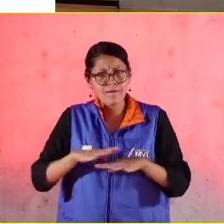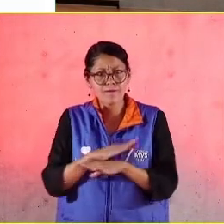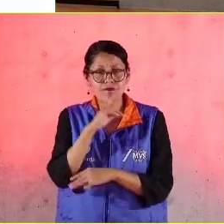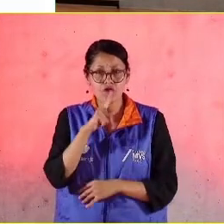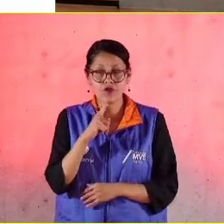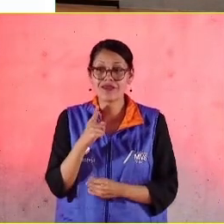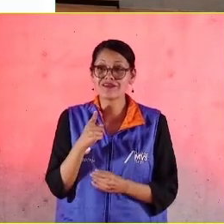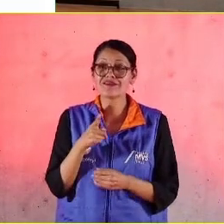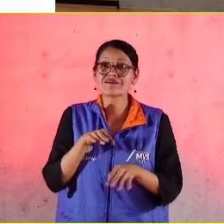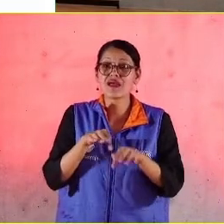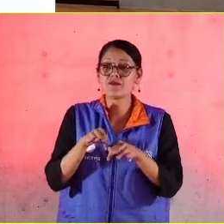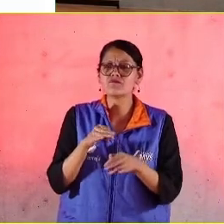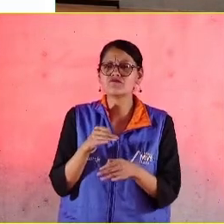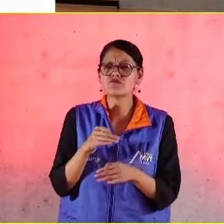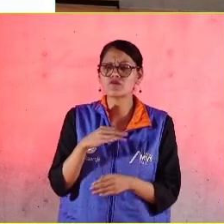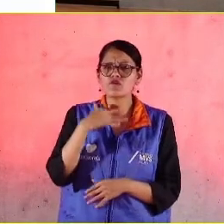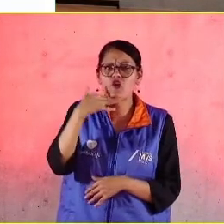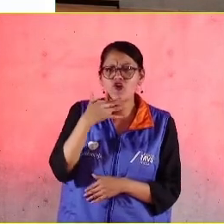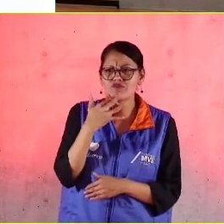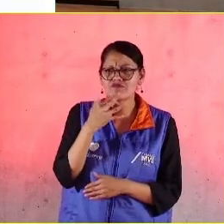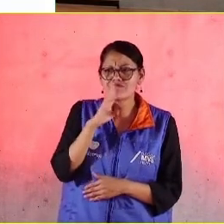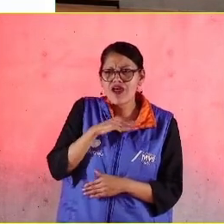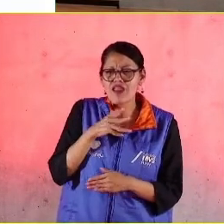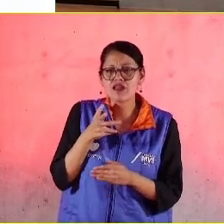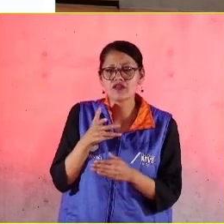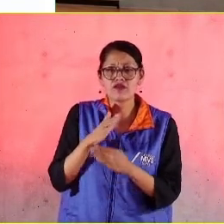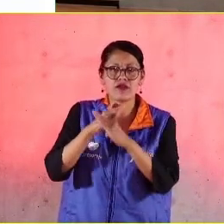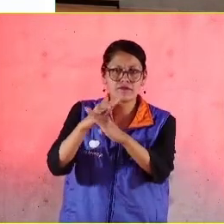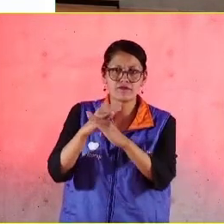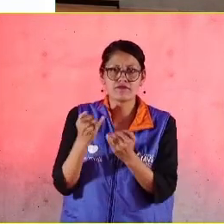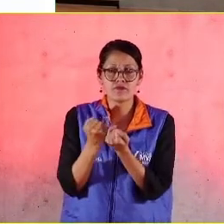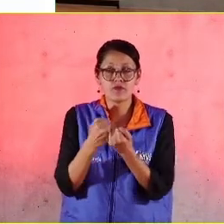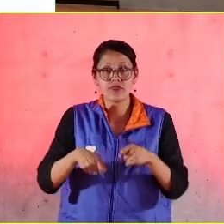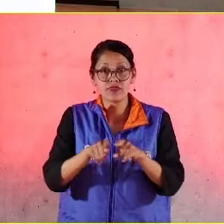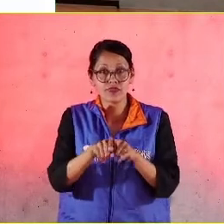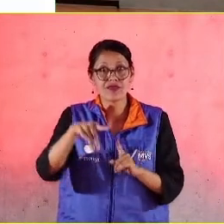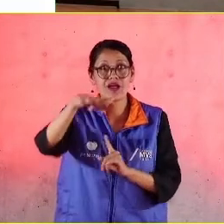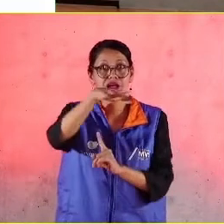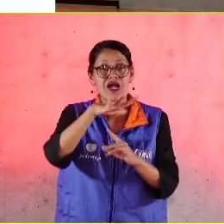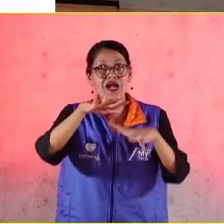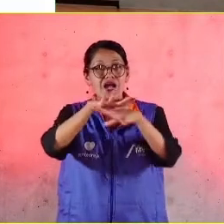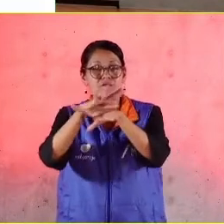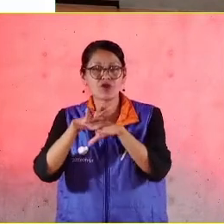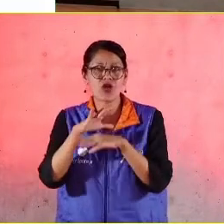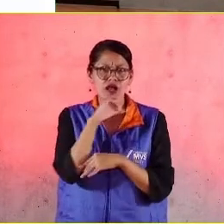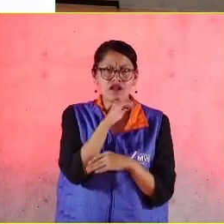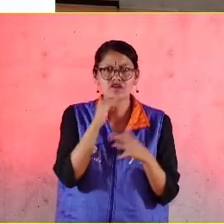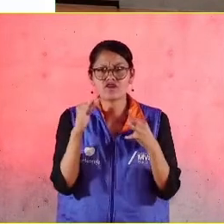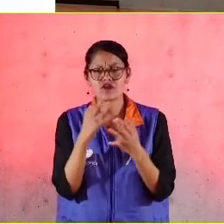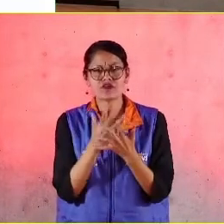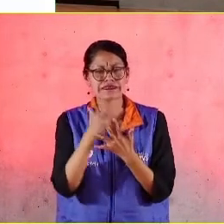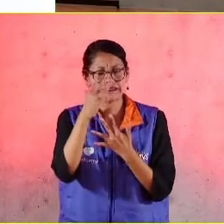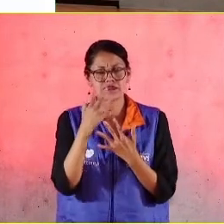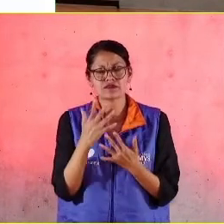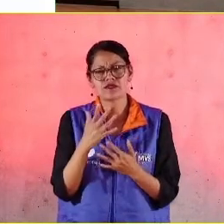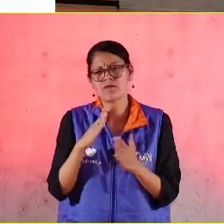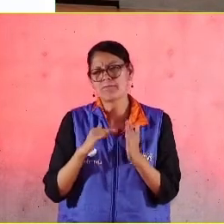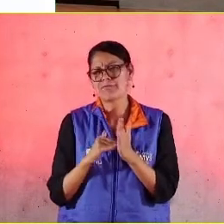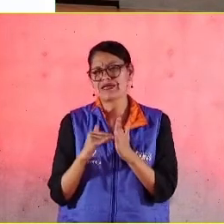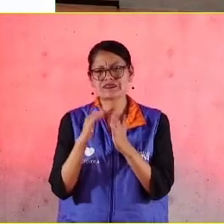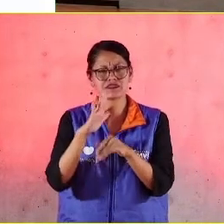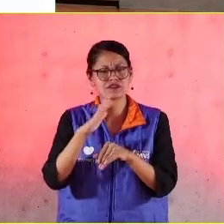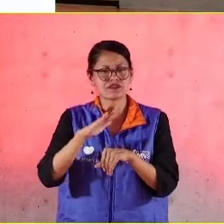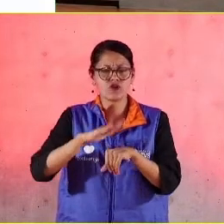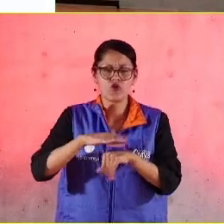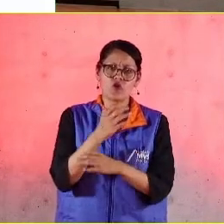la corrupción, la responsabilidad con el cambio climático, el cuidado del entorno y mil cosas más que han